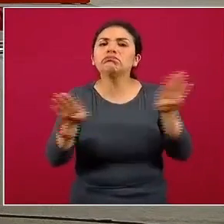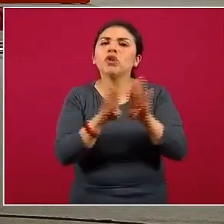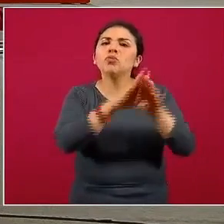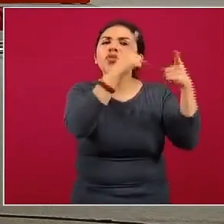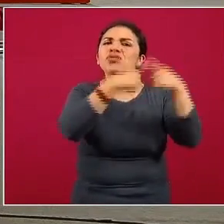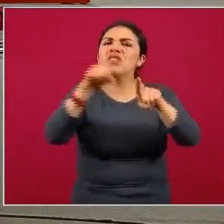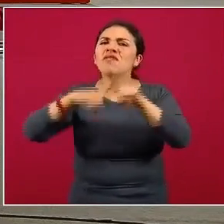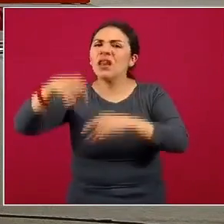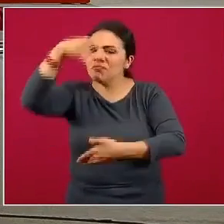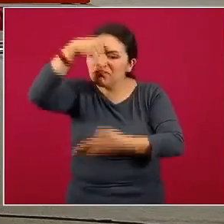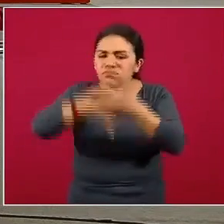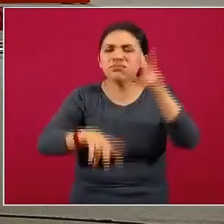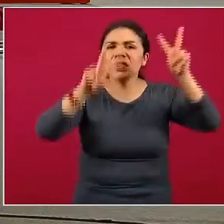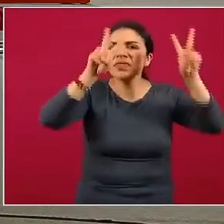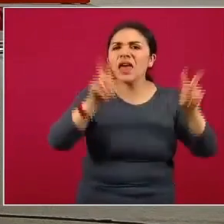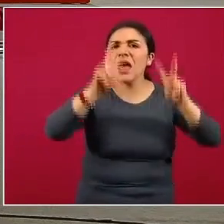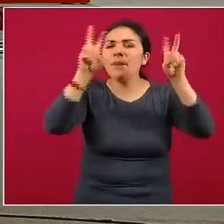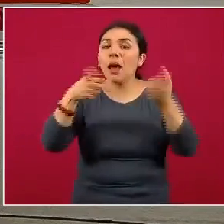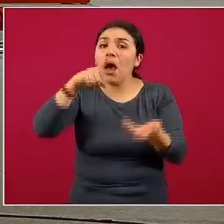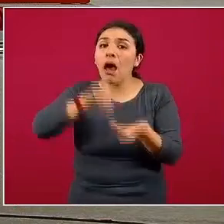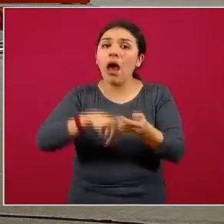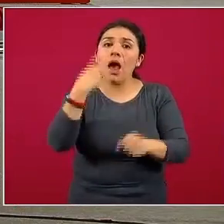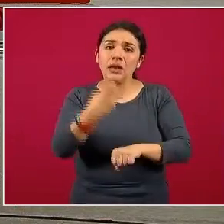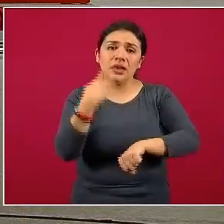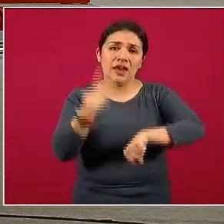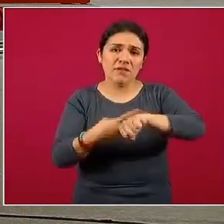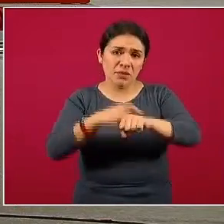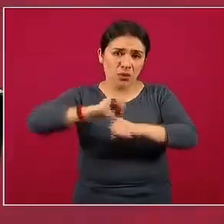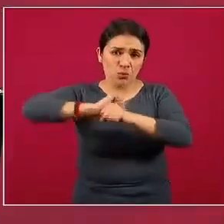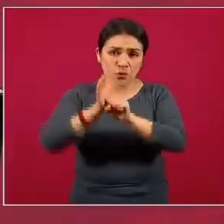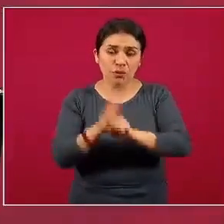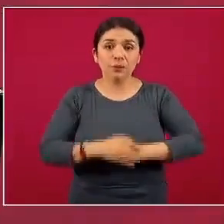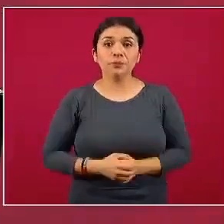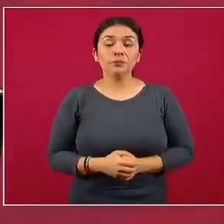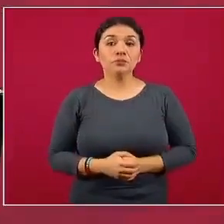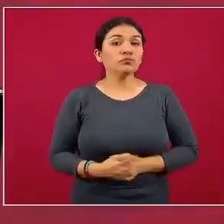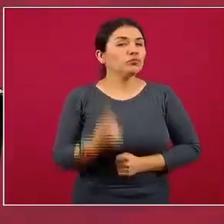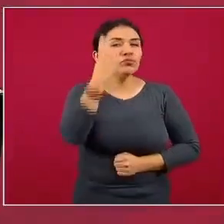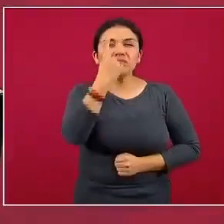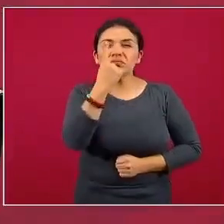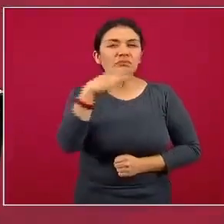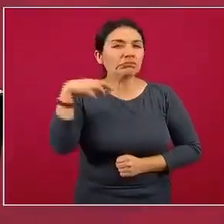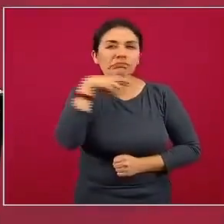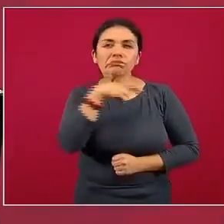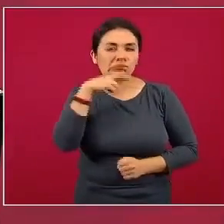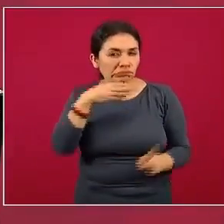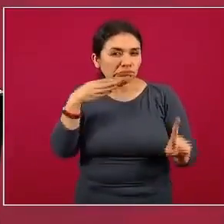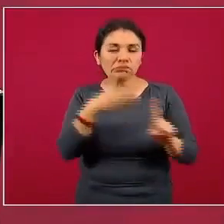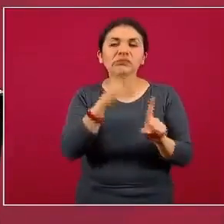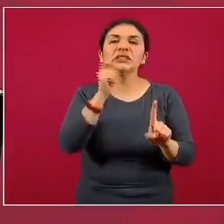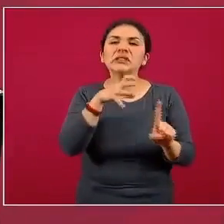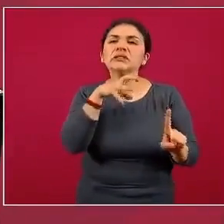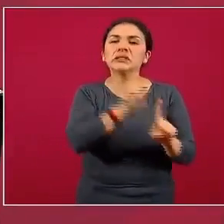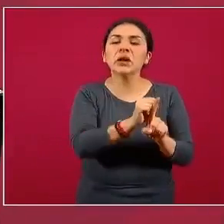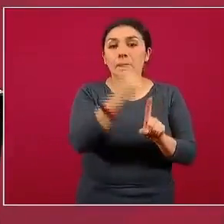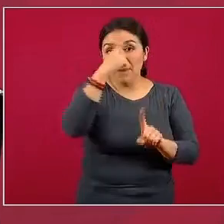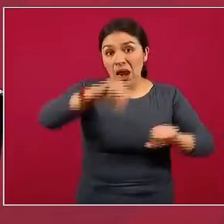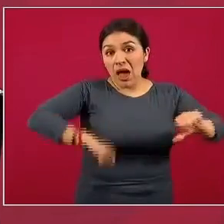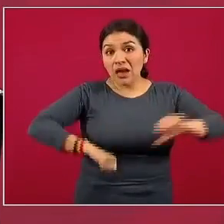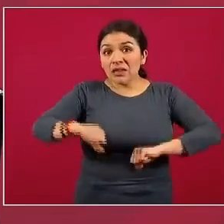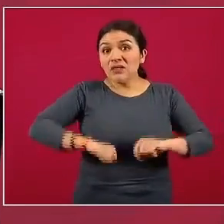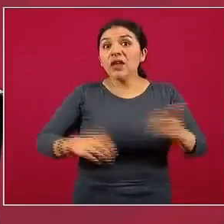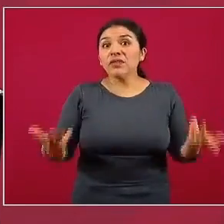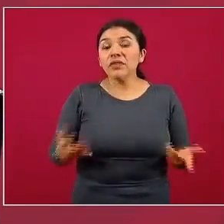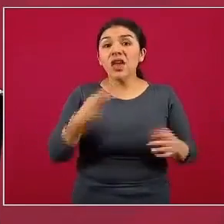dimensiones o aspectos que tienen que ver con la epidemia. El elemento inmediato que tiene que ver con la actividad